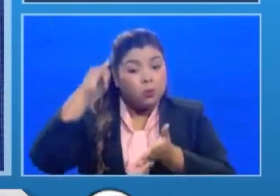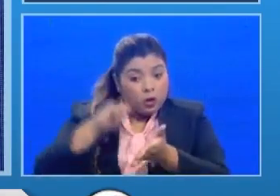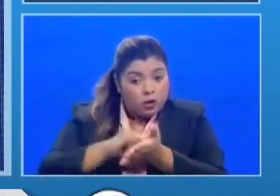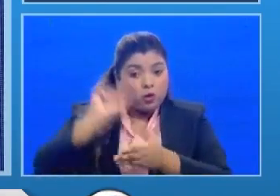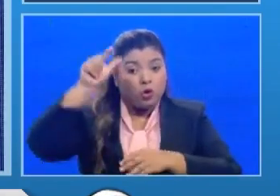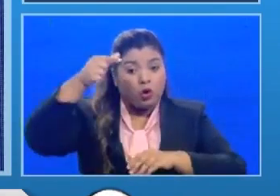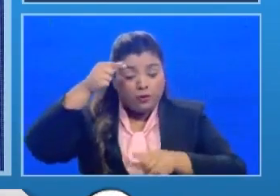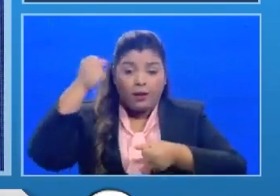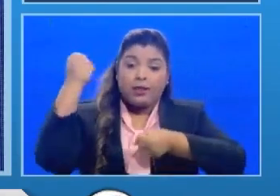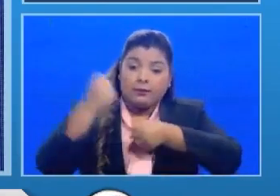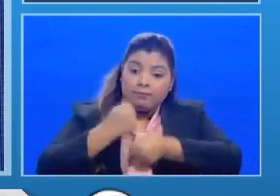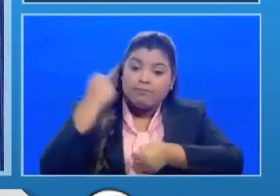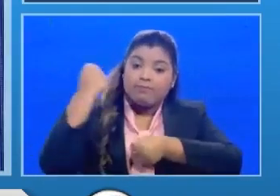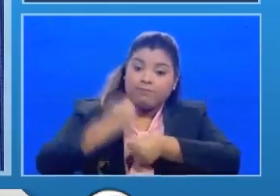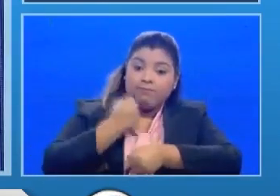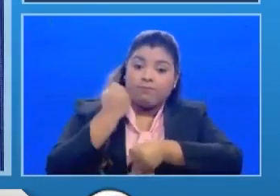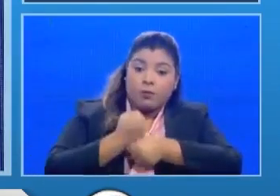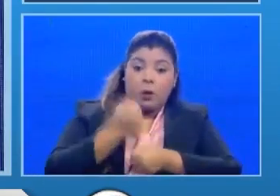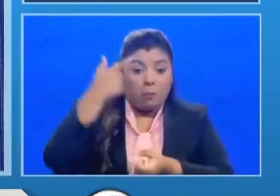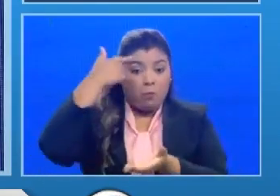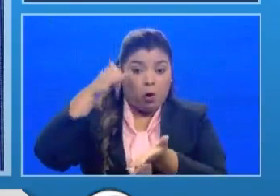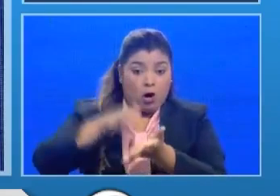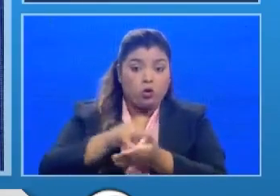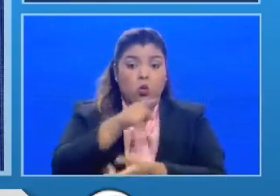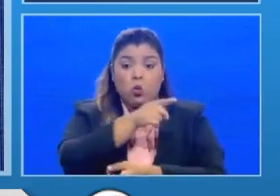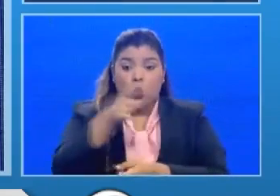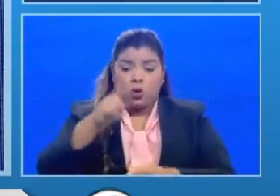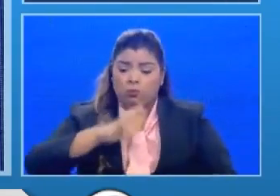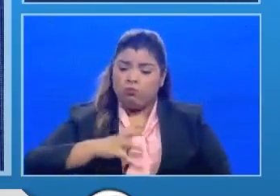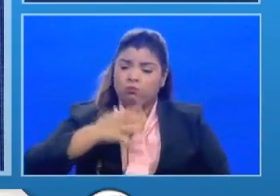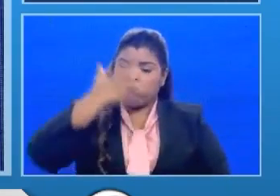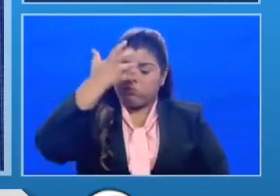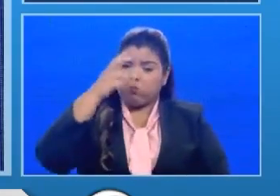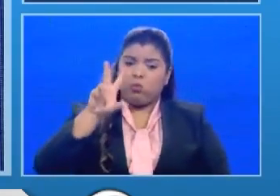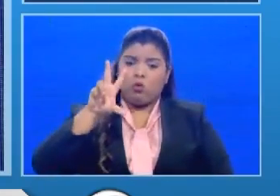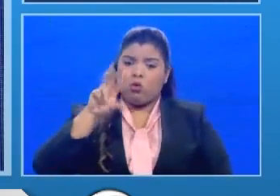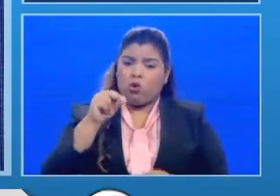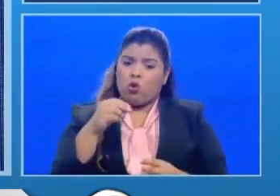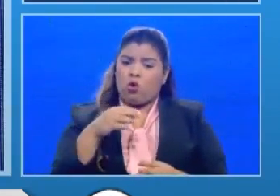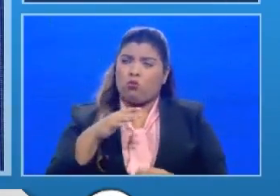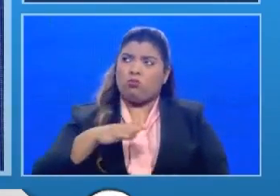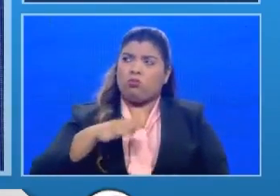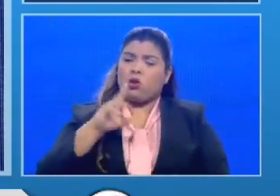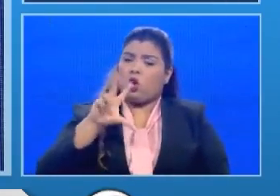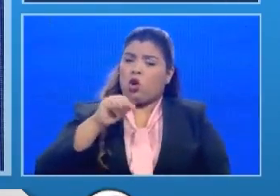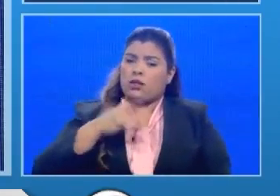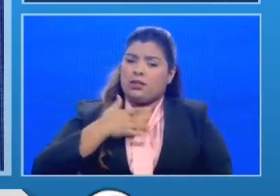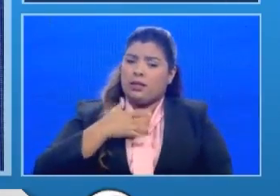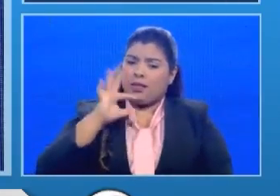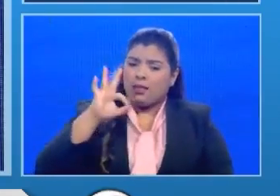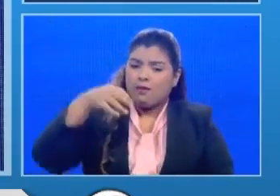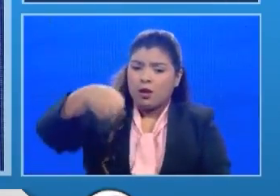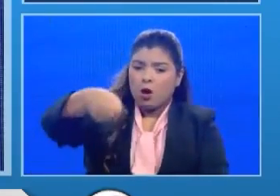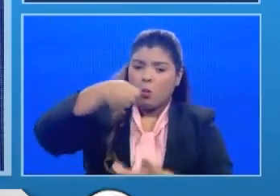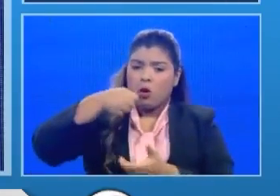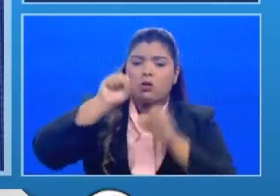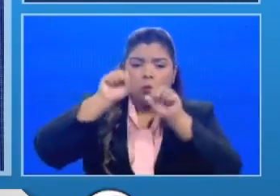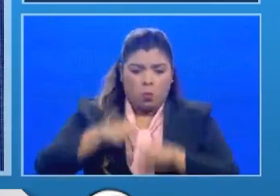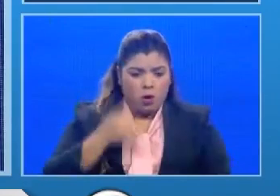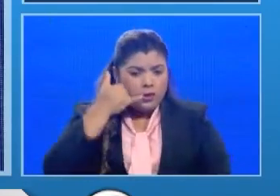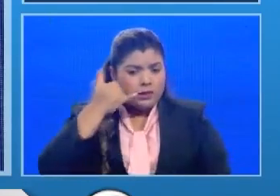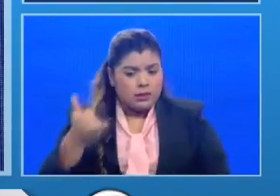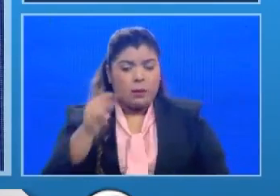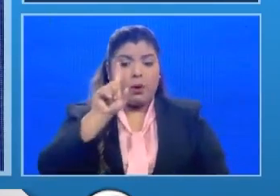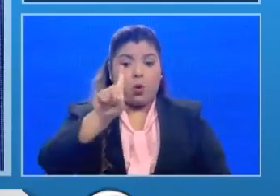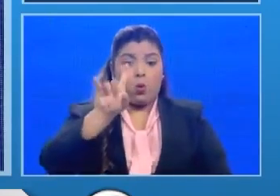habilitado la línea 140 y es importante que ustedes hagan las denuncias para que nosotros podamos tomar